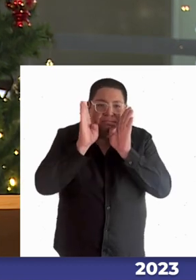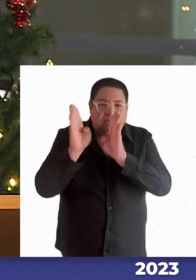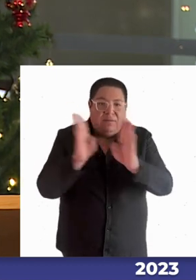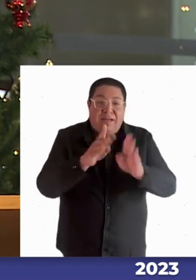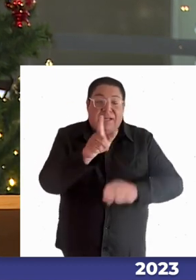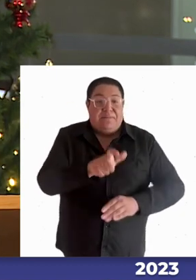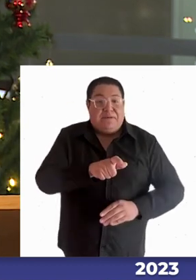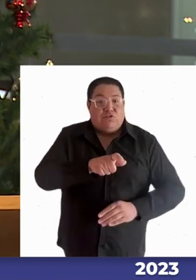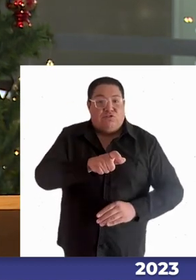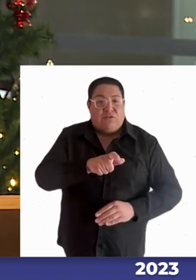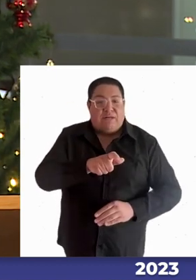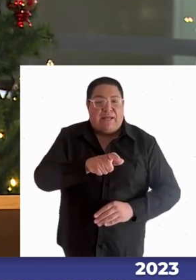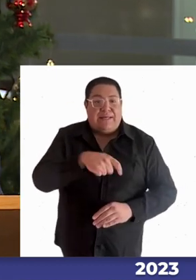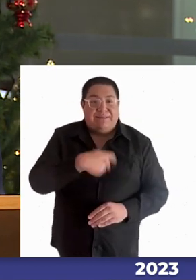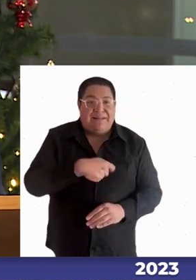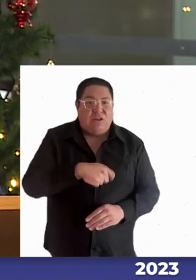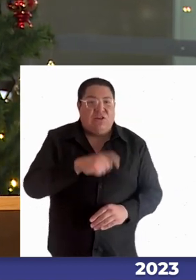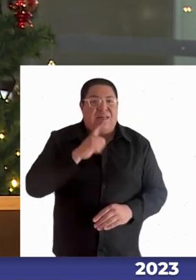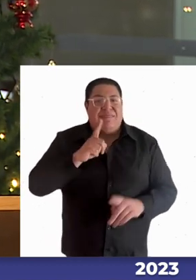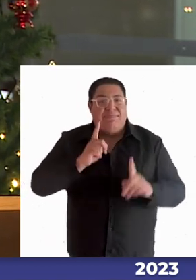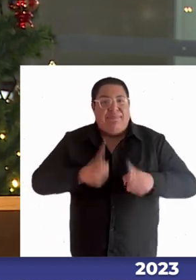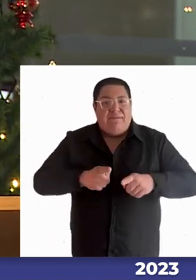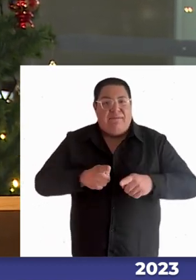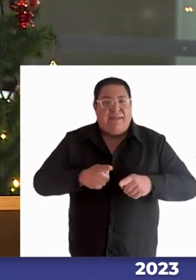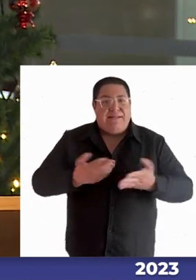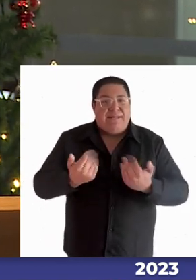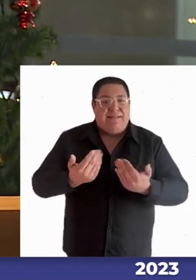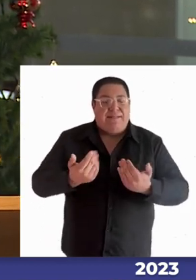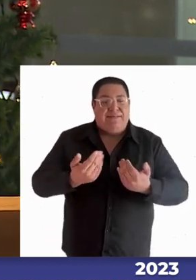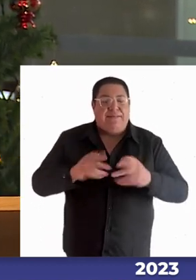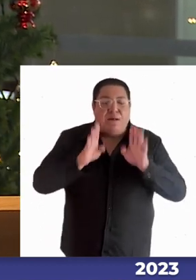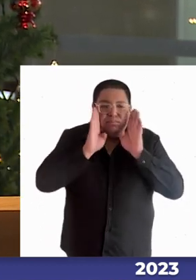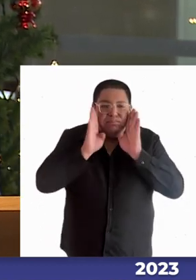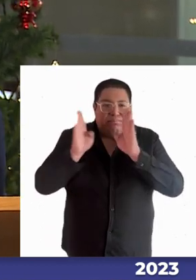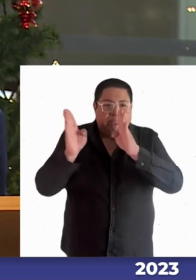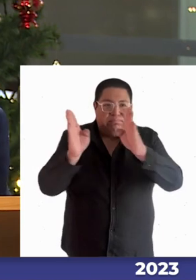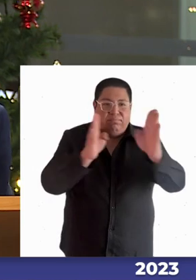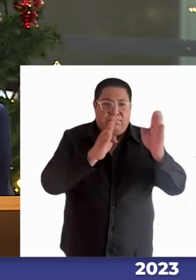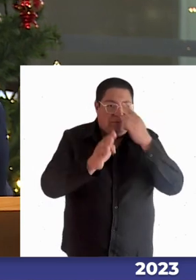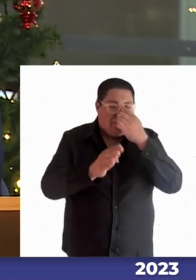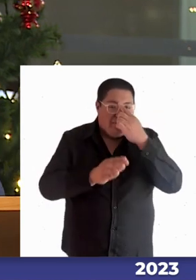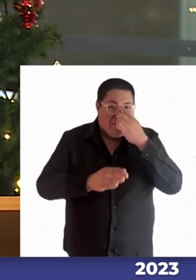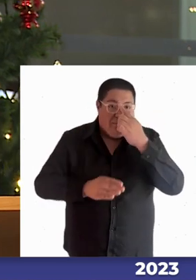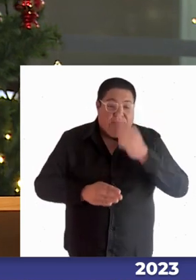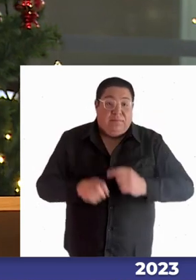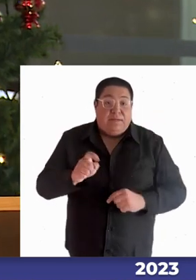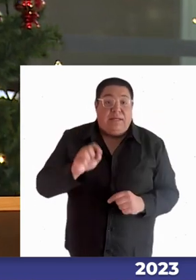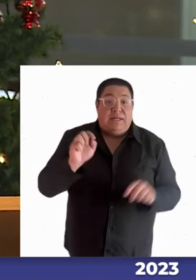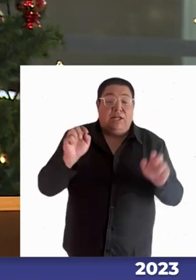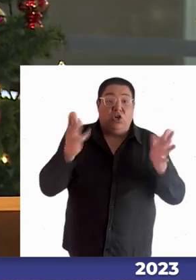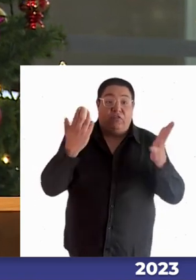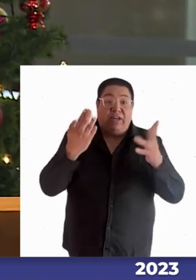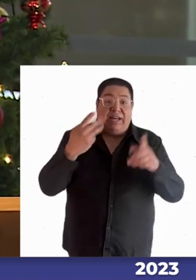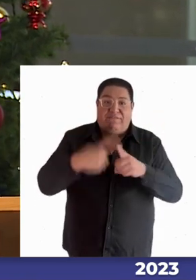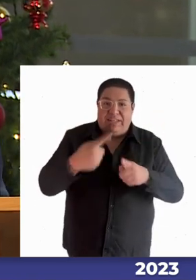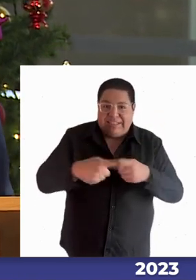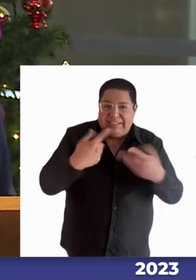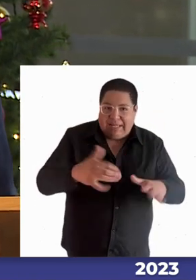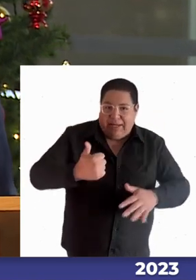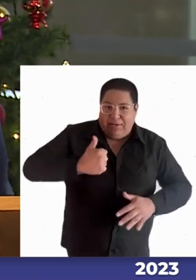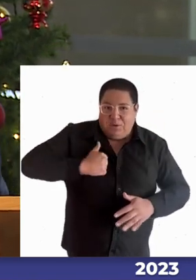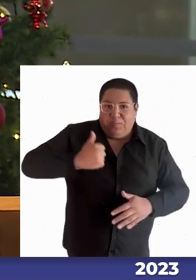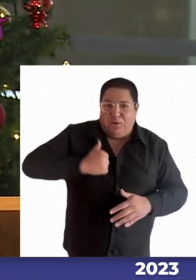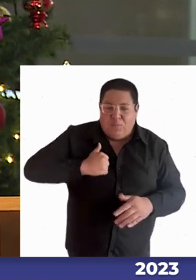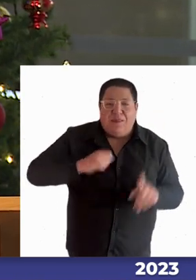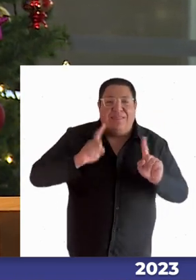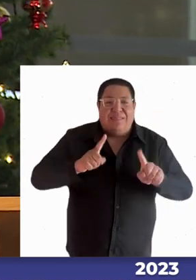parlamentarios y creo que Chile necesita escucharse y por eso esta iniciativa que es la novena vez que ocurre de generar diálogo sobre